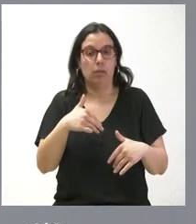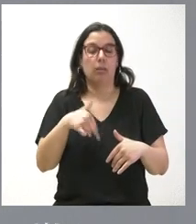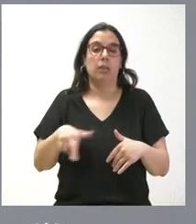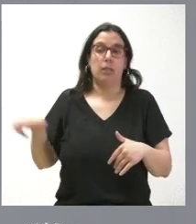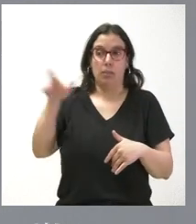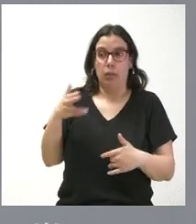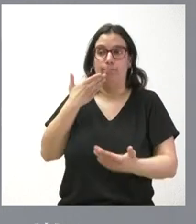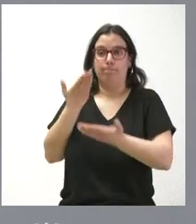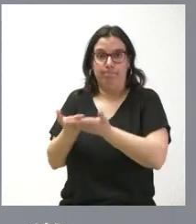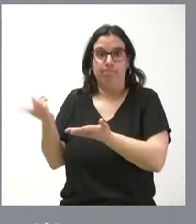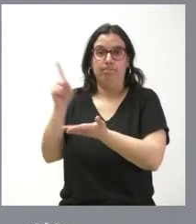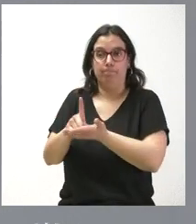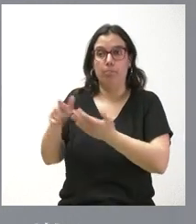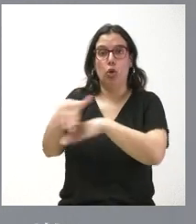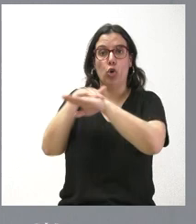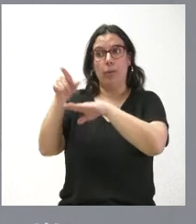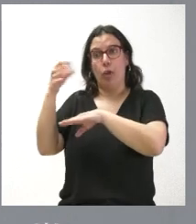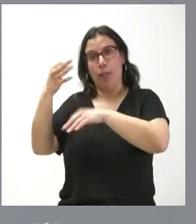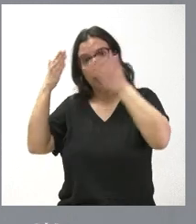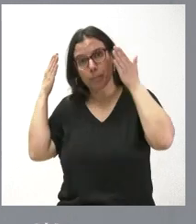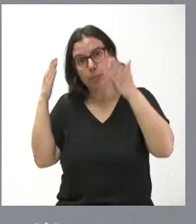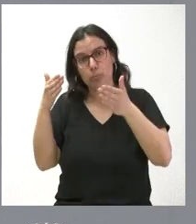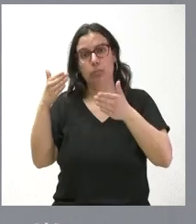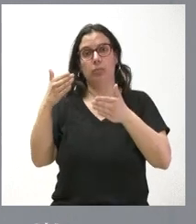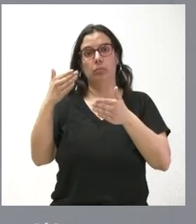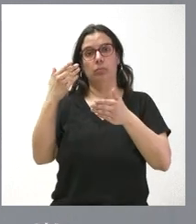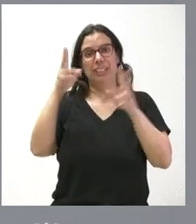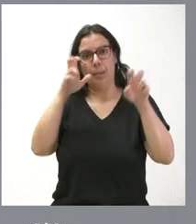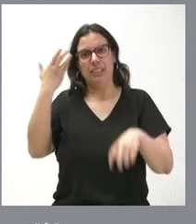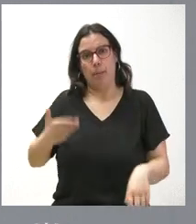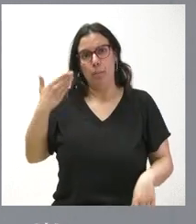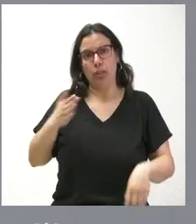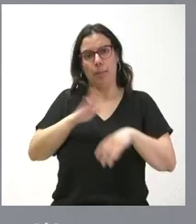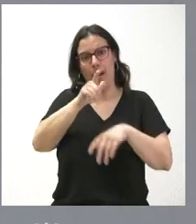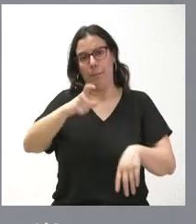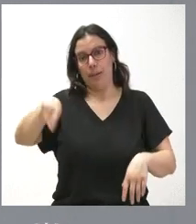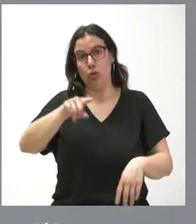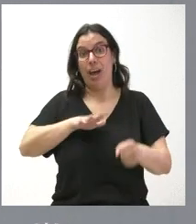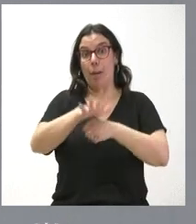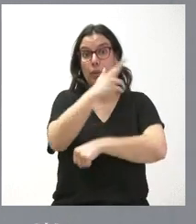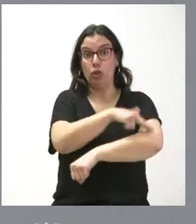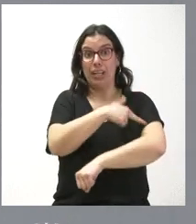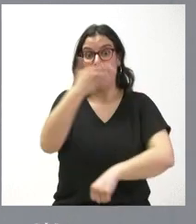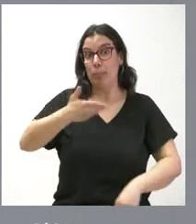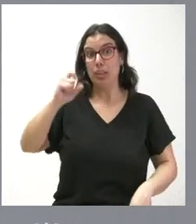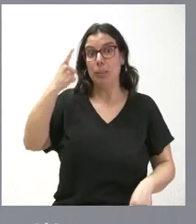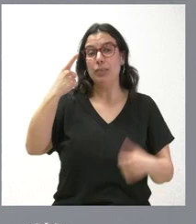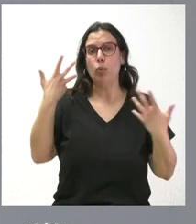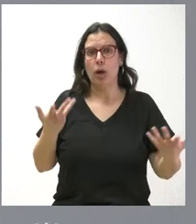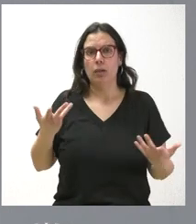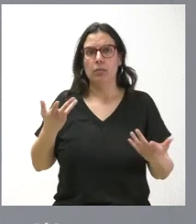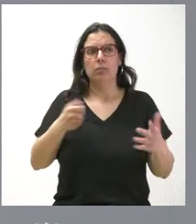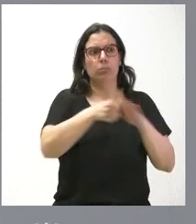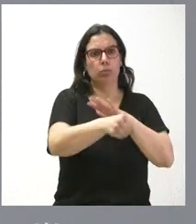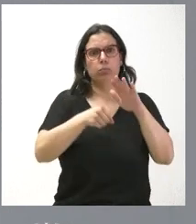al Gobierno que se centre en lo que importa a la gente y, el ámbito de sanidad, lo que importa a la gente es dotar de